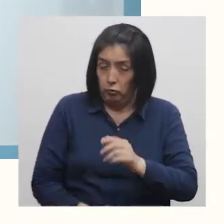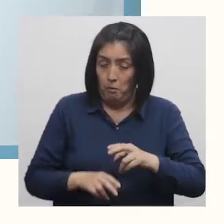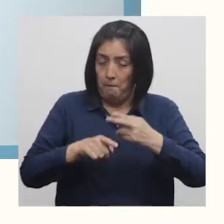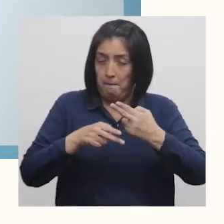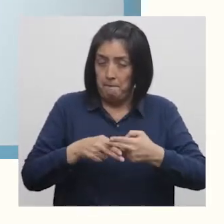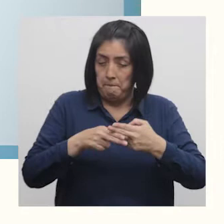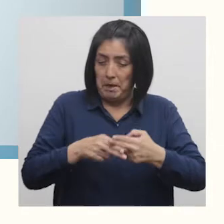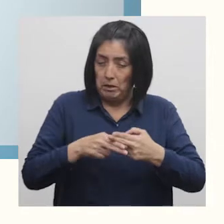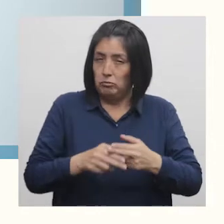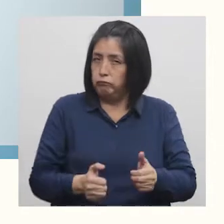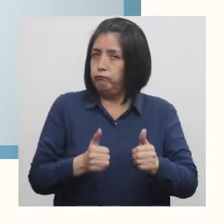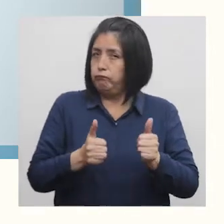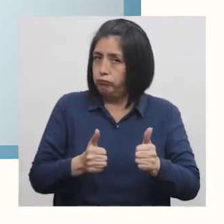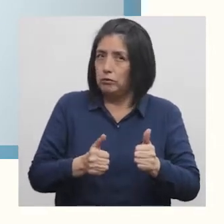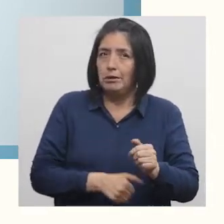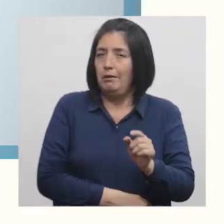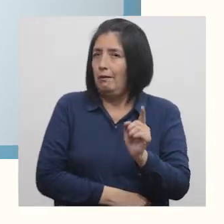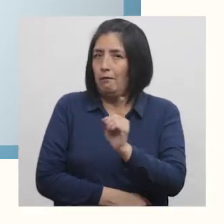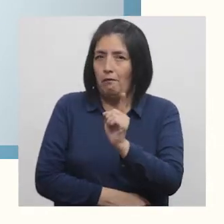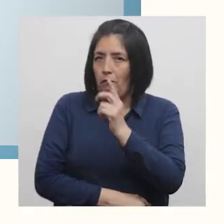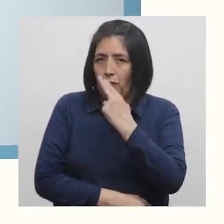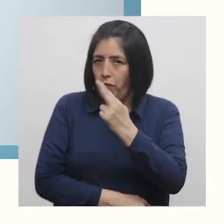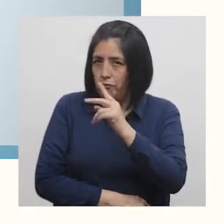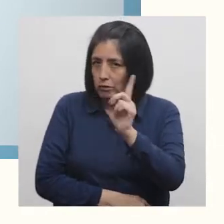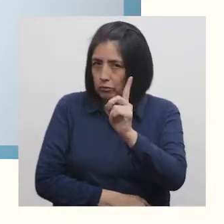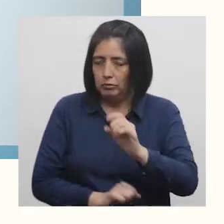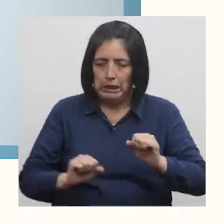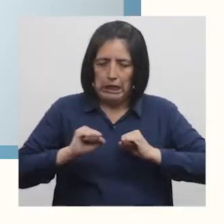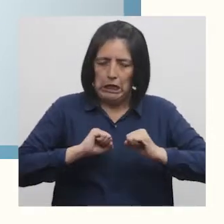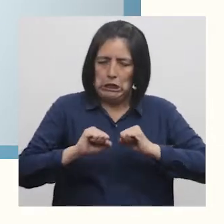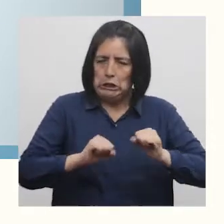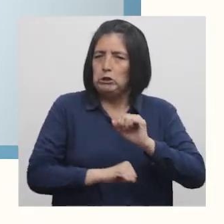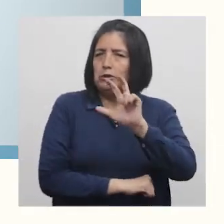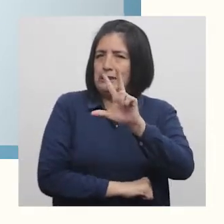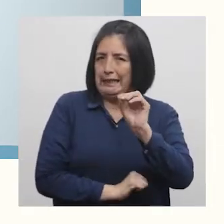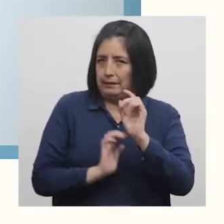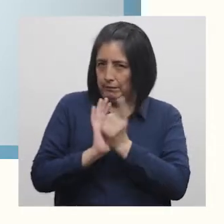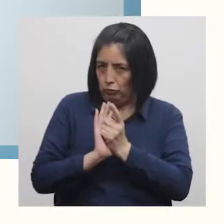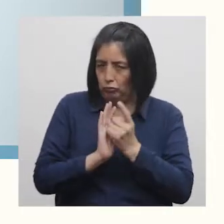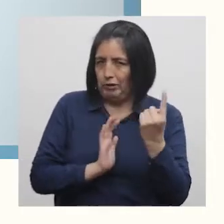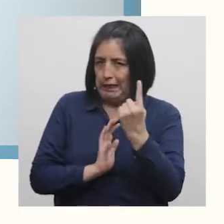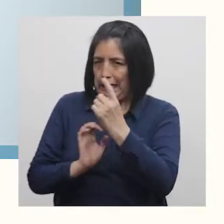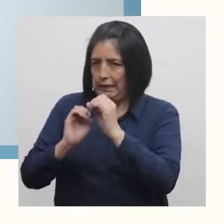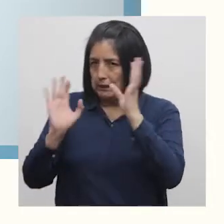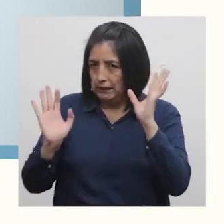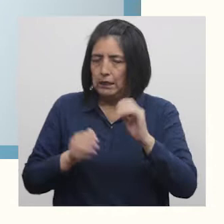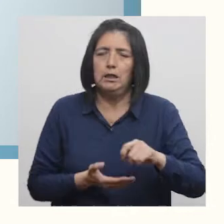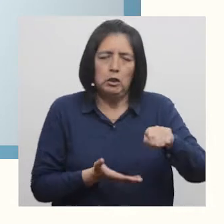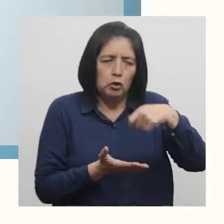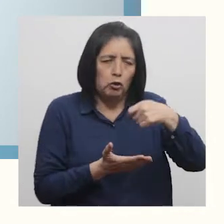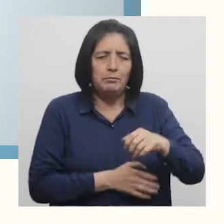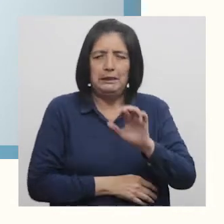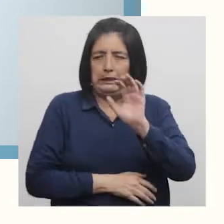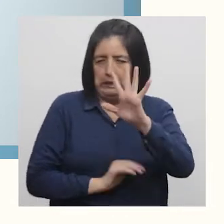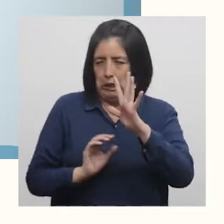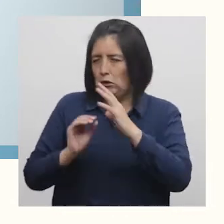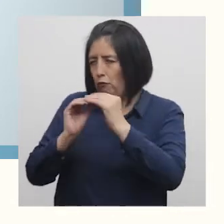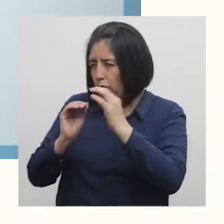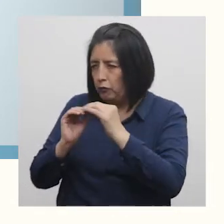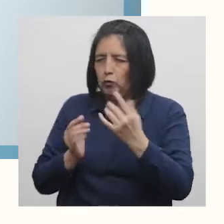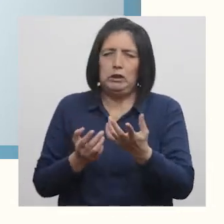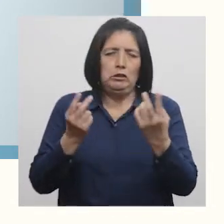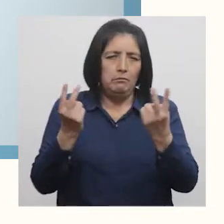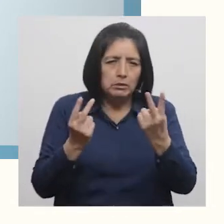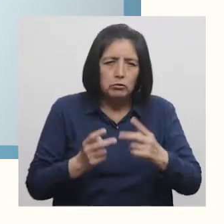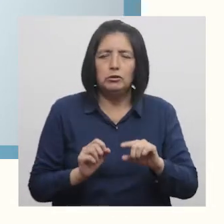adecuado No fumes Haz ejercicio 30 minutos al día Consume al menos 5 porciones de frutas o verduras